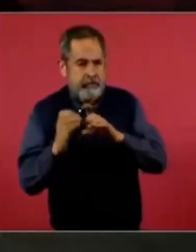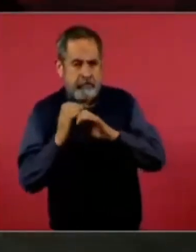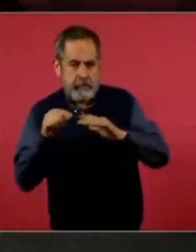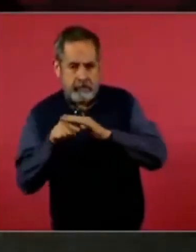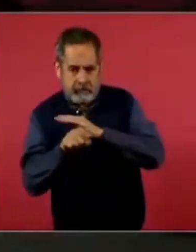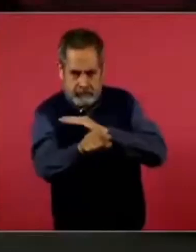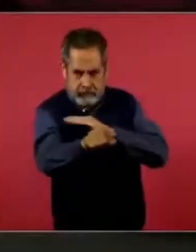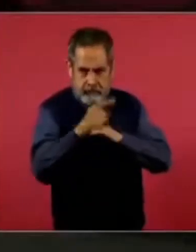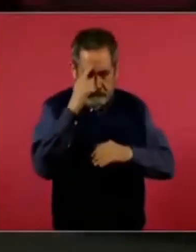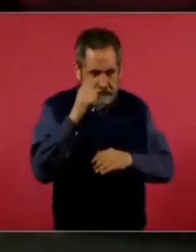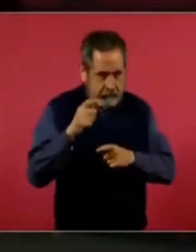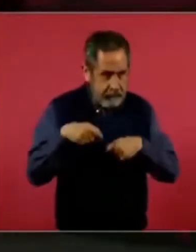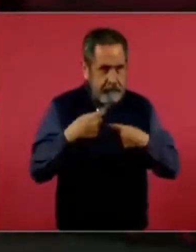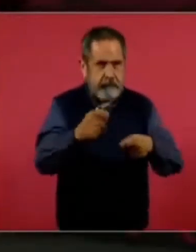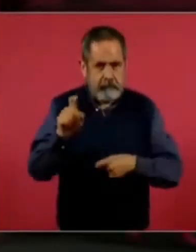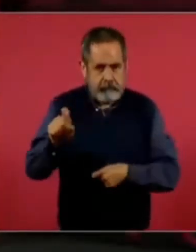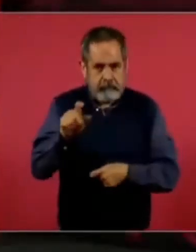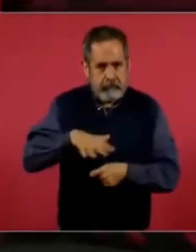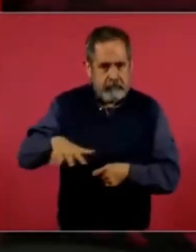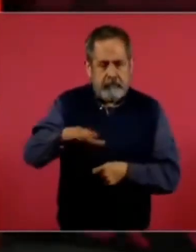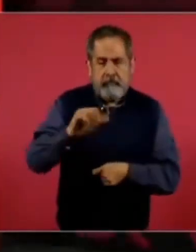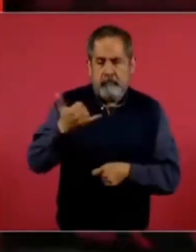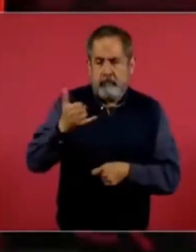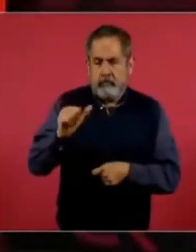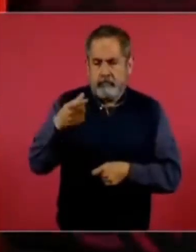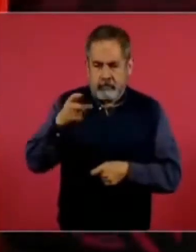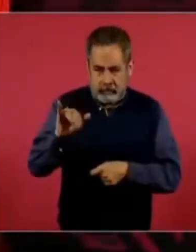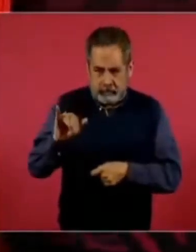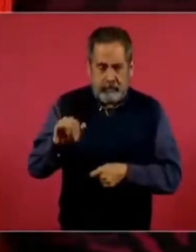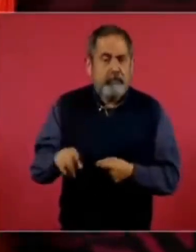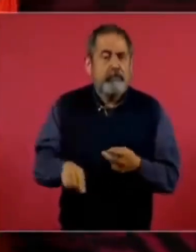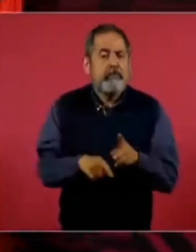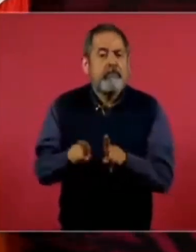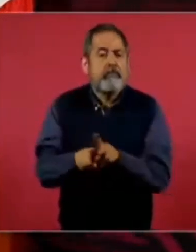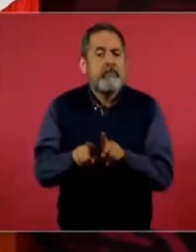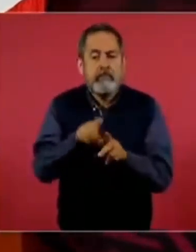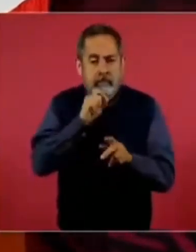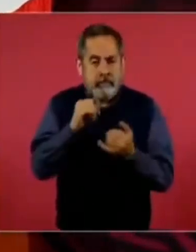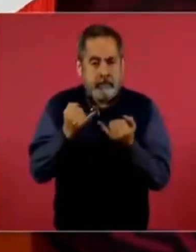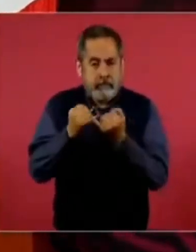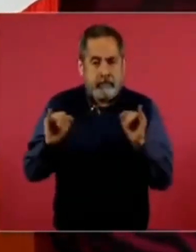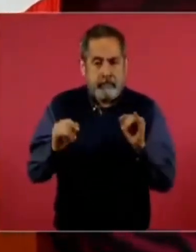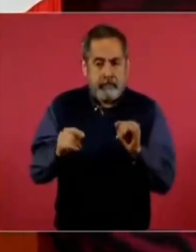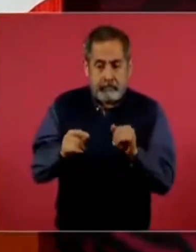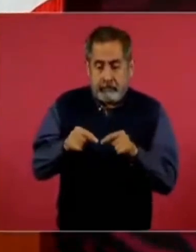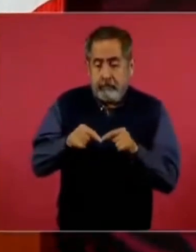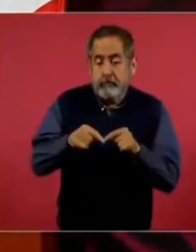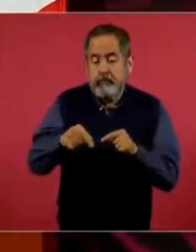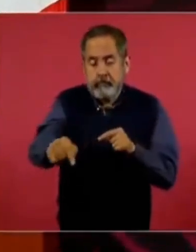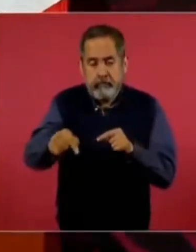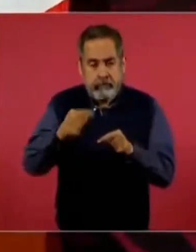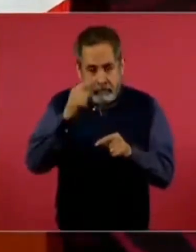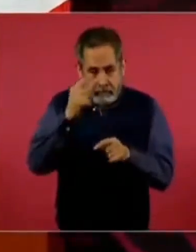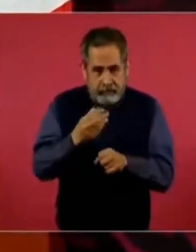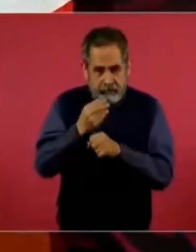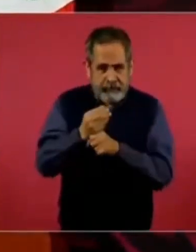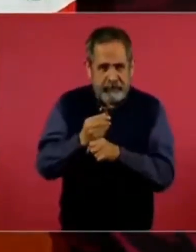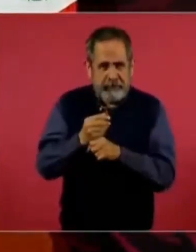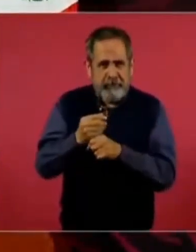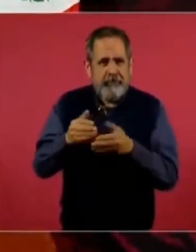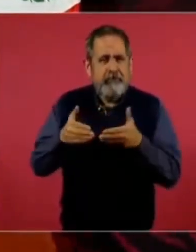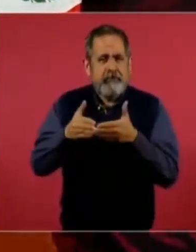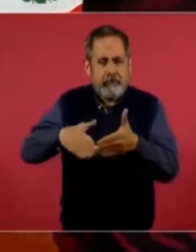los yaquis, vamos a inaugurar la primera parte de la rehabilitación del puerto